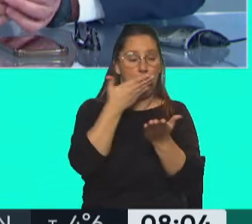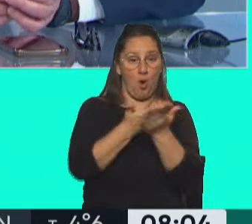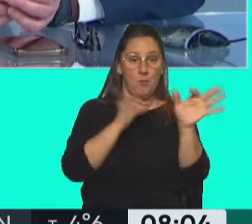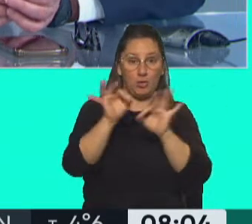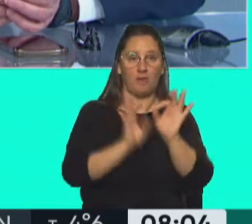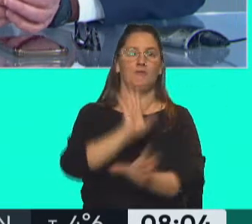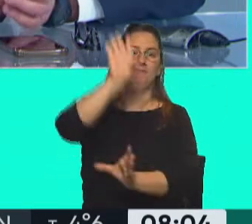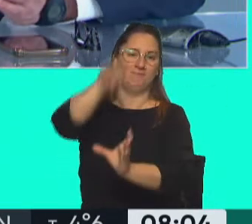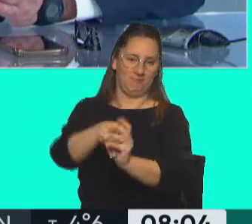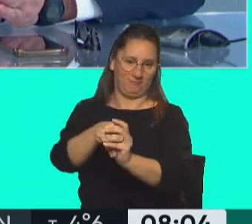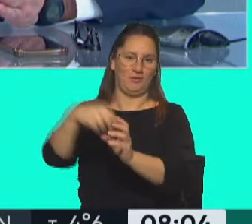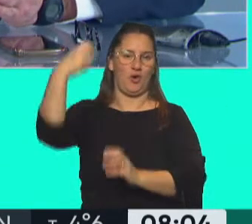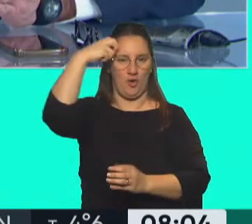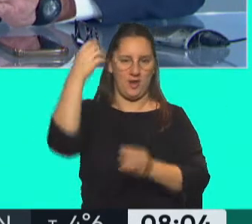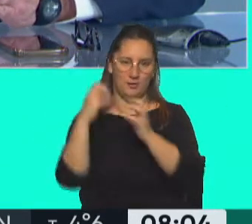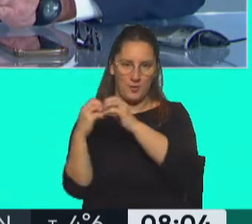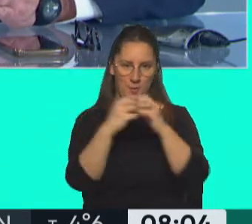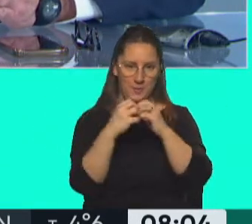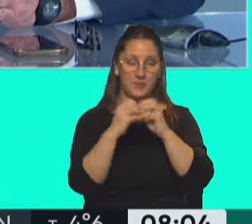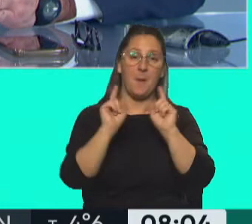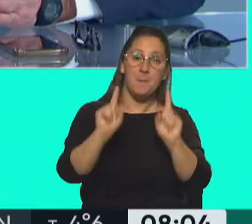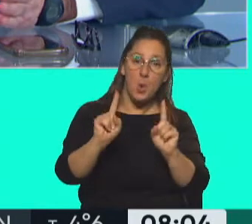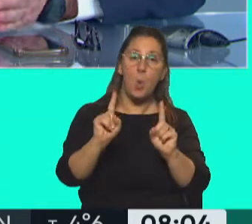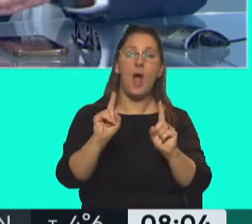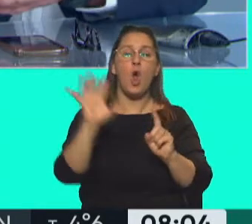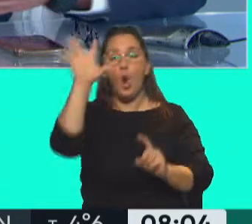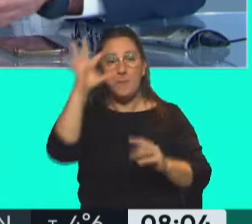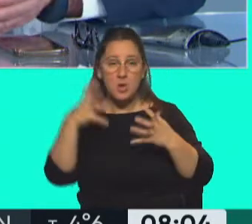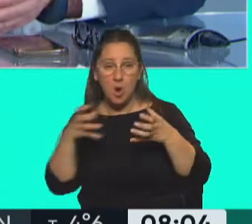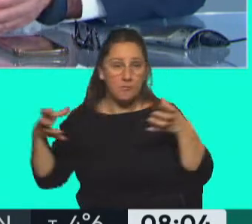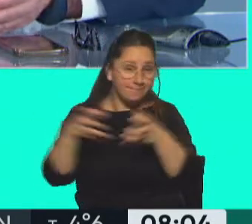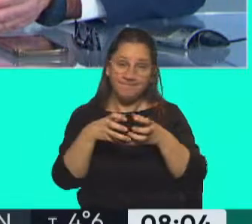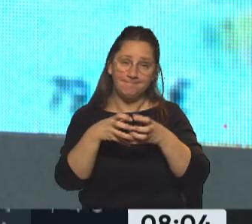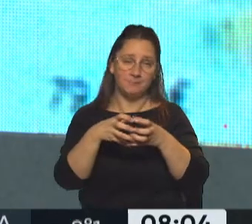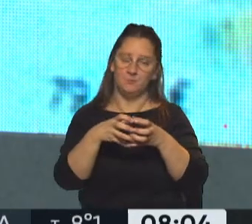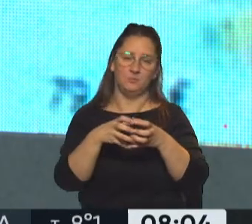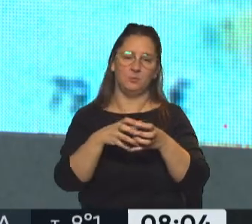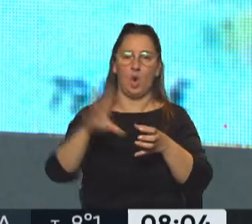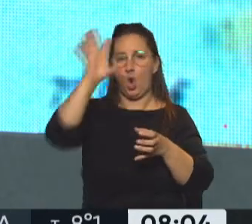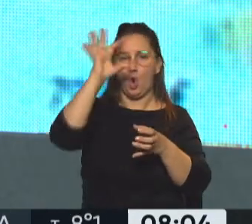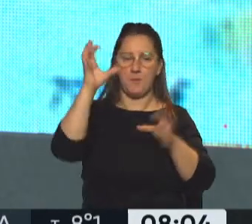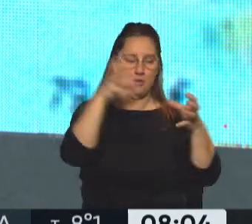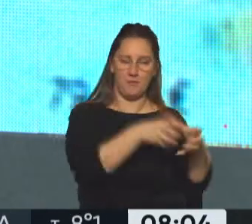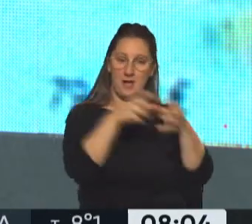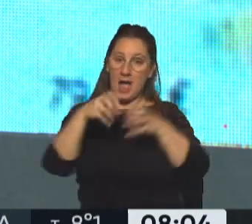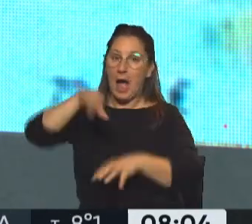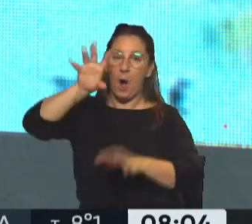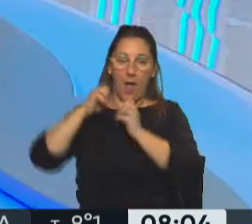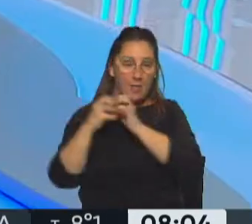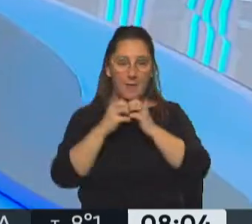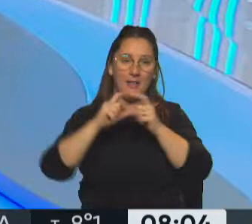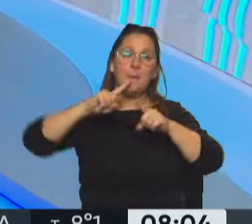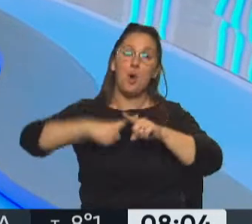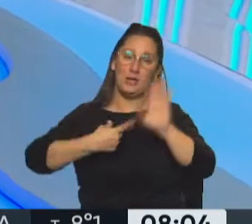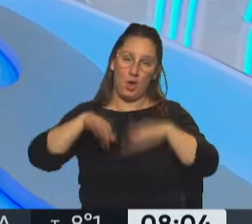recinto de la Cámara Baja. Ahora, ¿hay una postura unificada? No, hay dos posturas. Claro, comienza el debate político más fuerte, ¿no? Mañana, ese